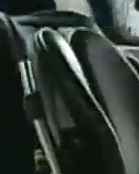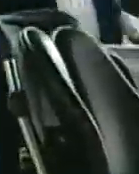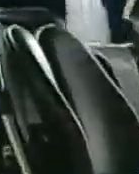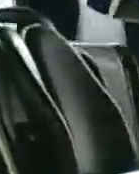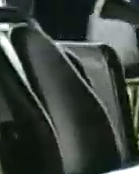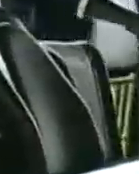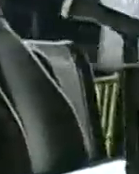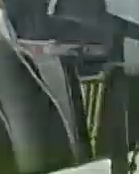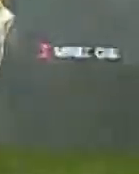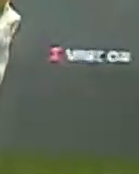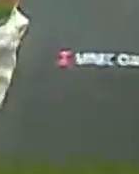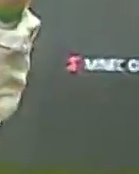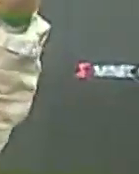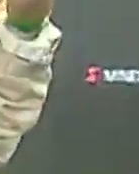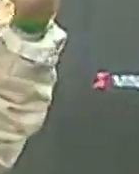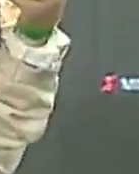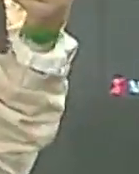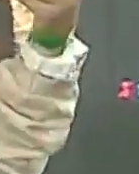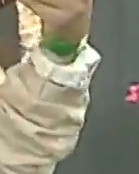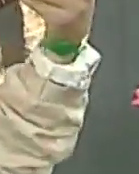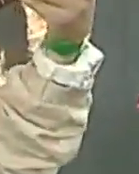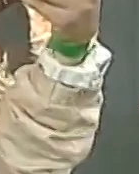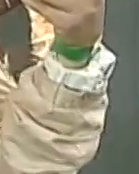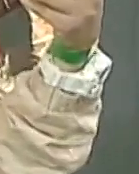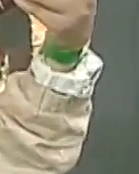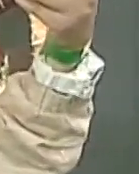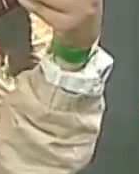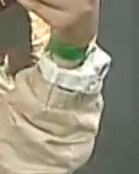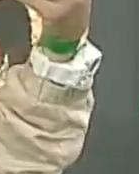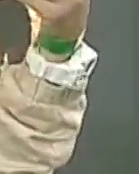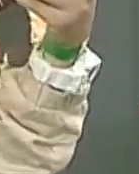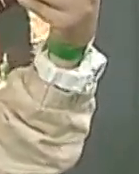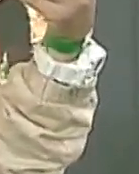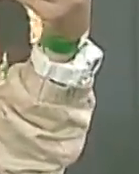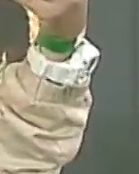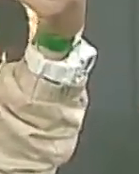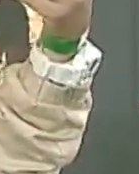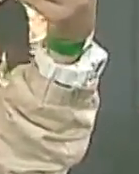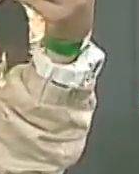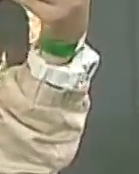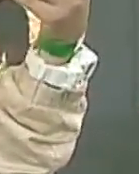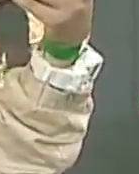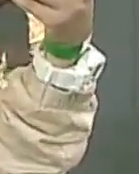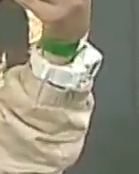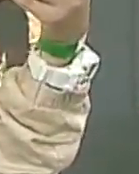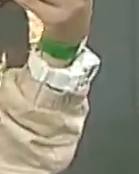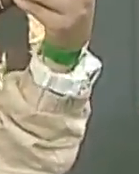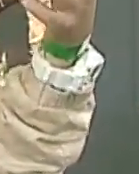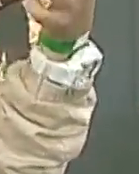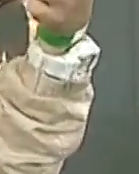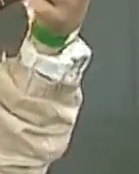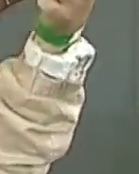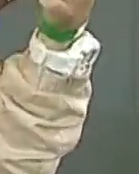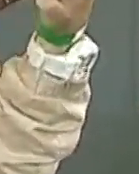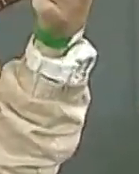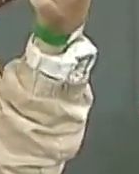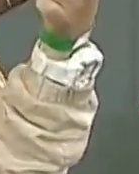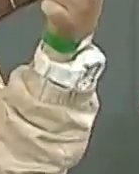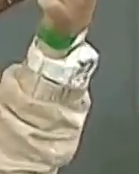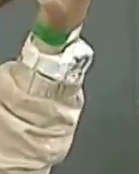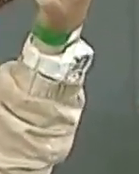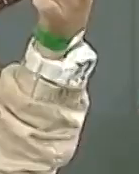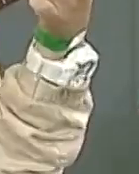del Congreso de Investigadores contra el Cambio Climático. El ambiente musical a cargo de Oriana